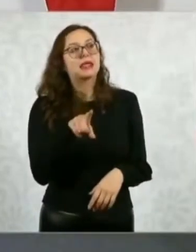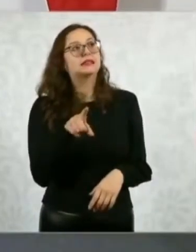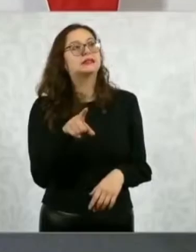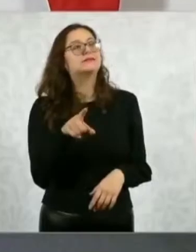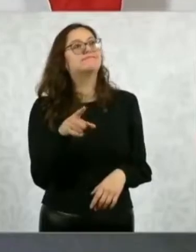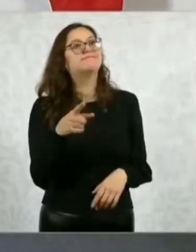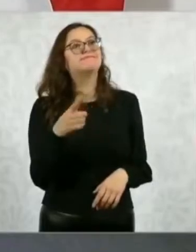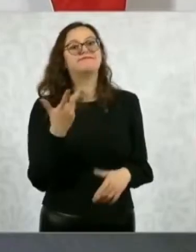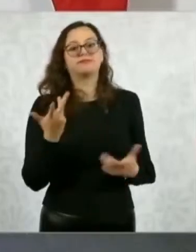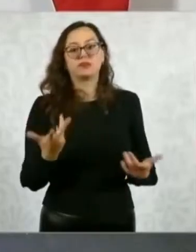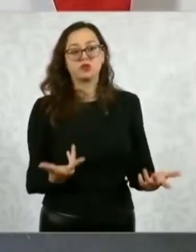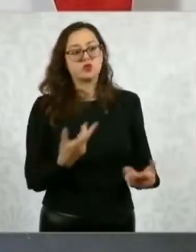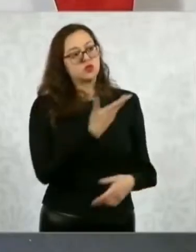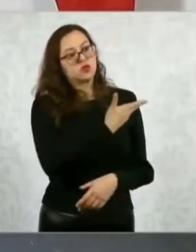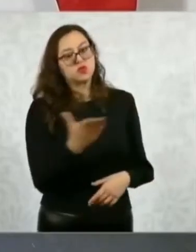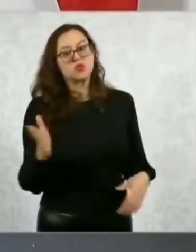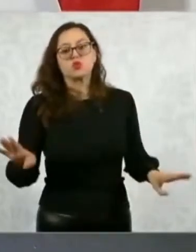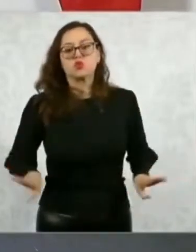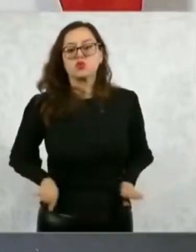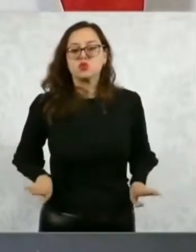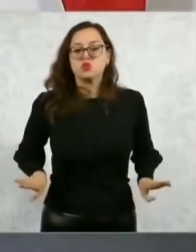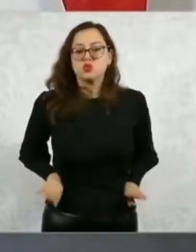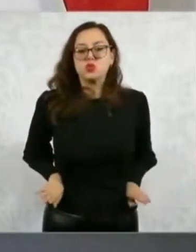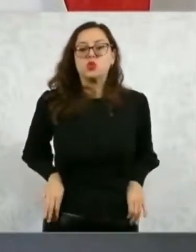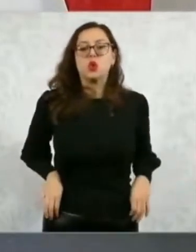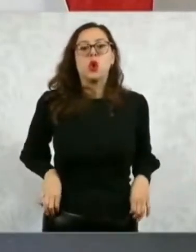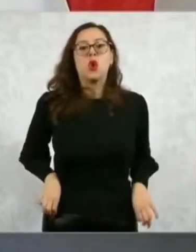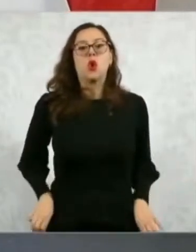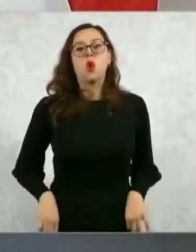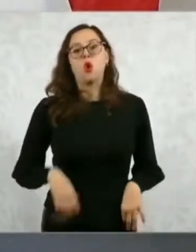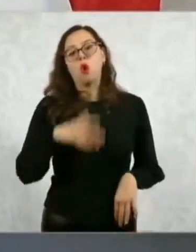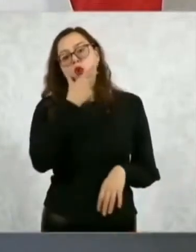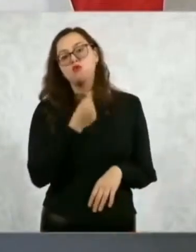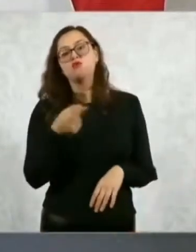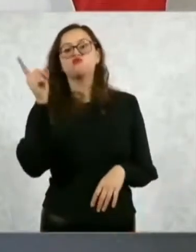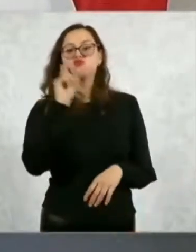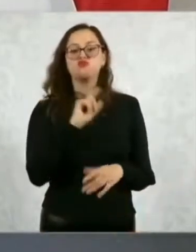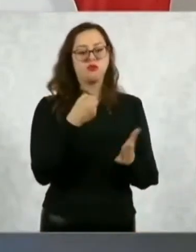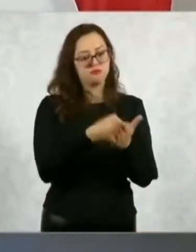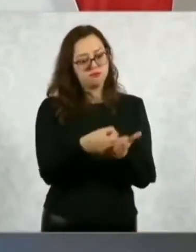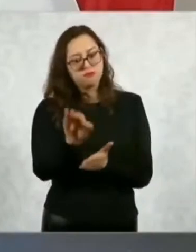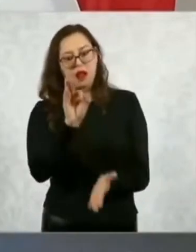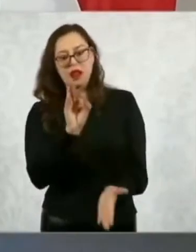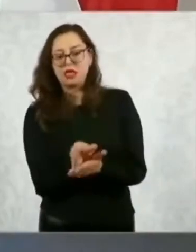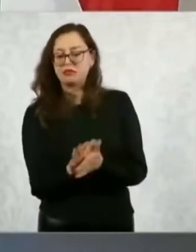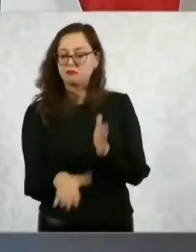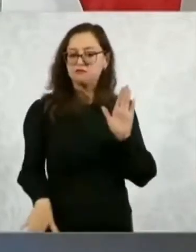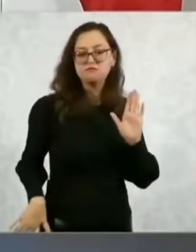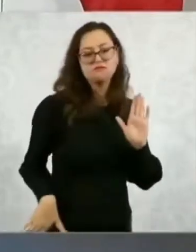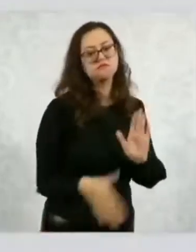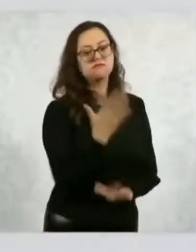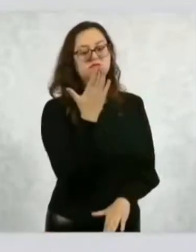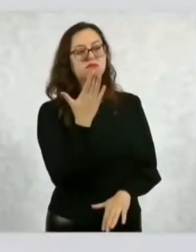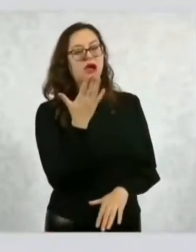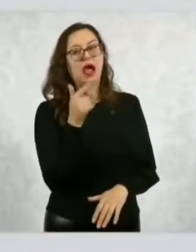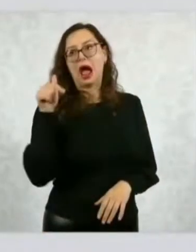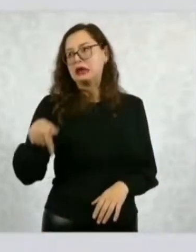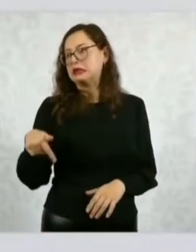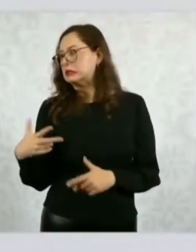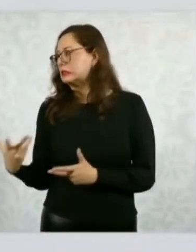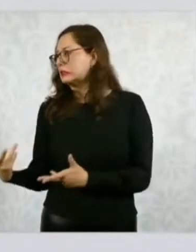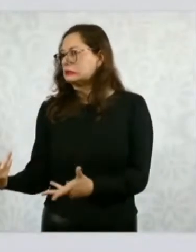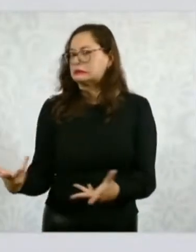héroes y heroínas que salieron de nuestro país buscando un futuro que no podían encontrar